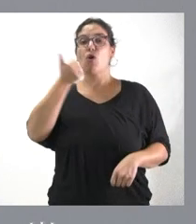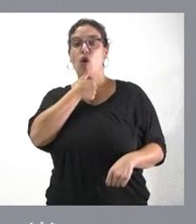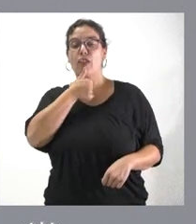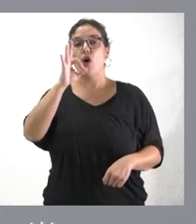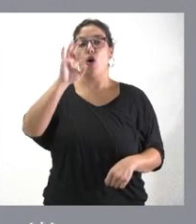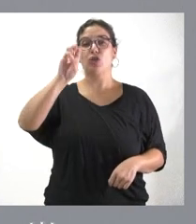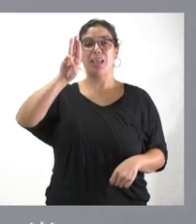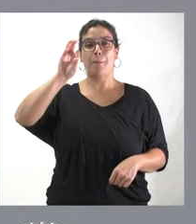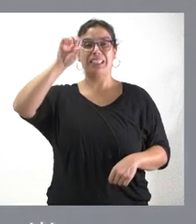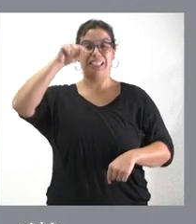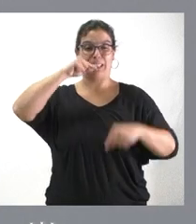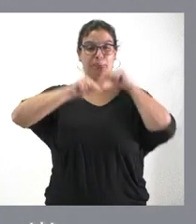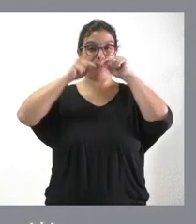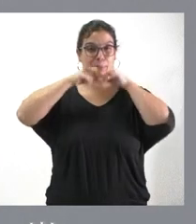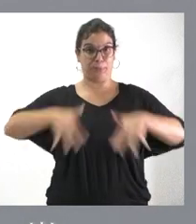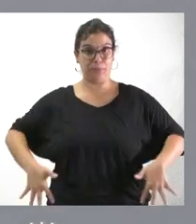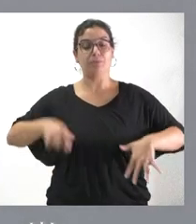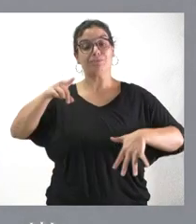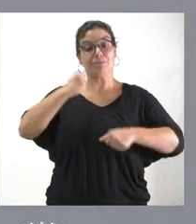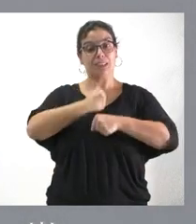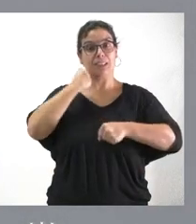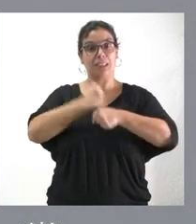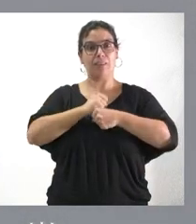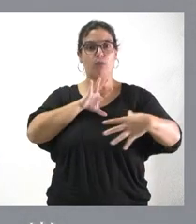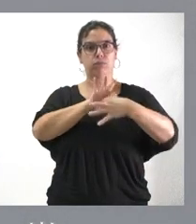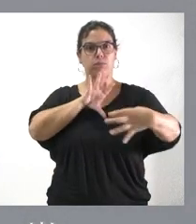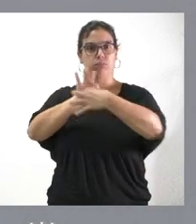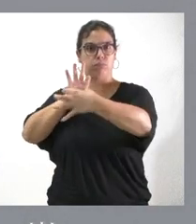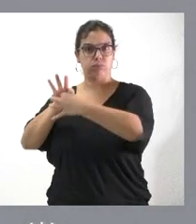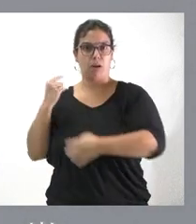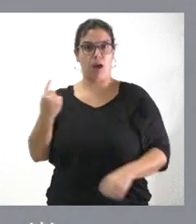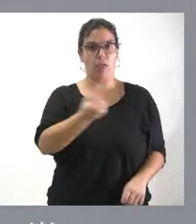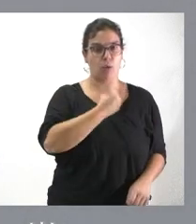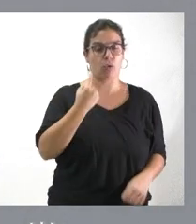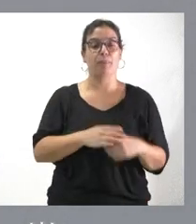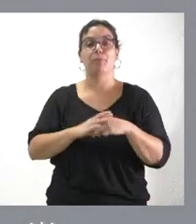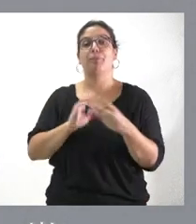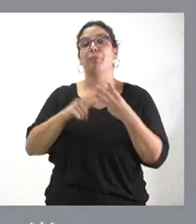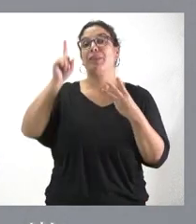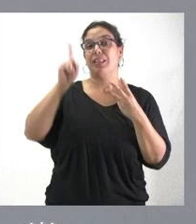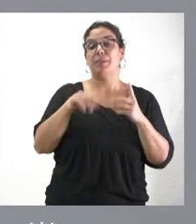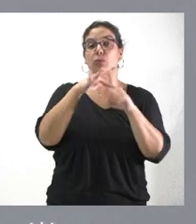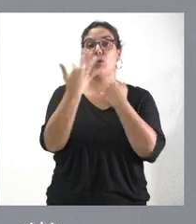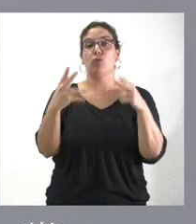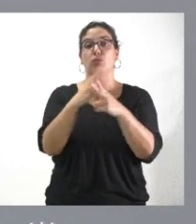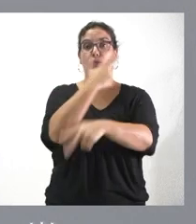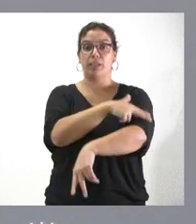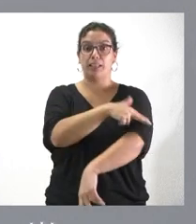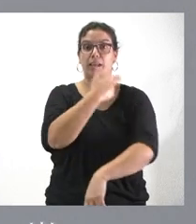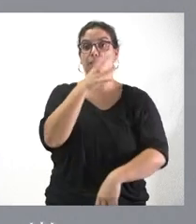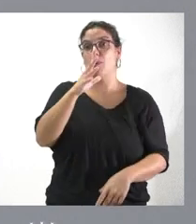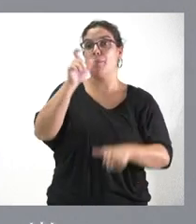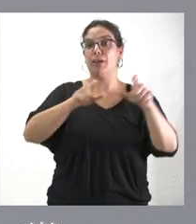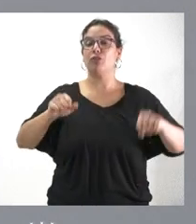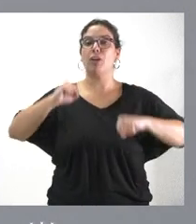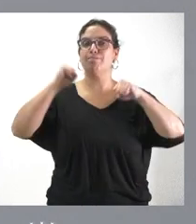asociado a todas estas tareas. Asimismo, también la situación sociosanitaria, debido al mayor envejecimiento de